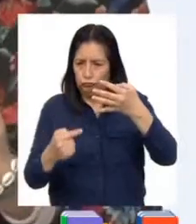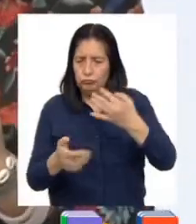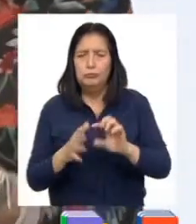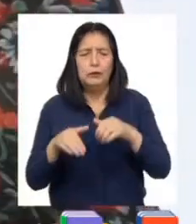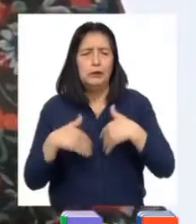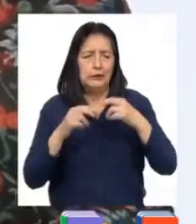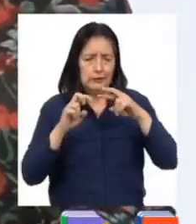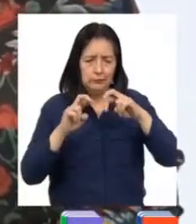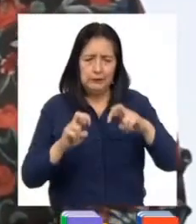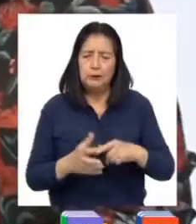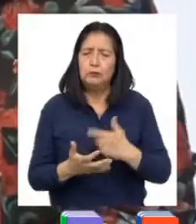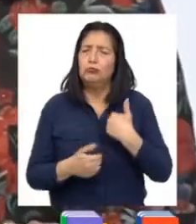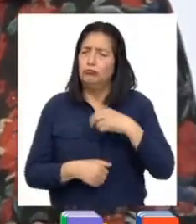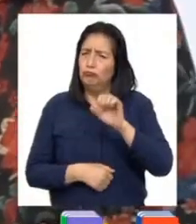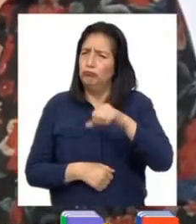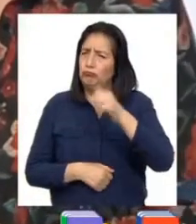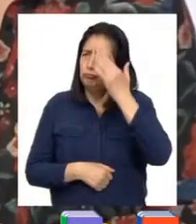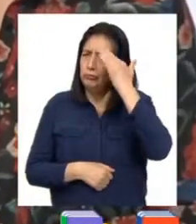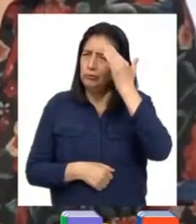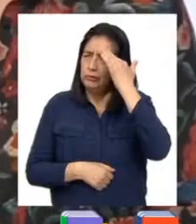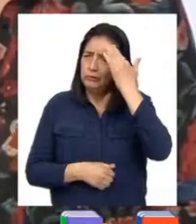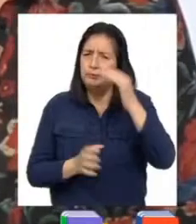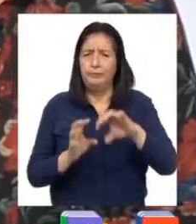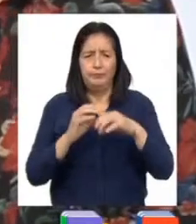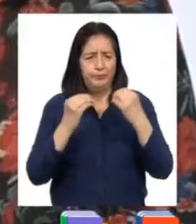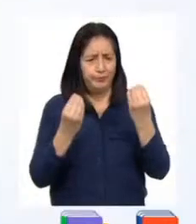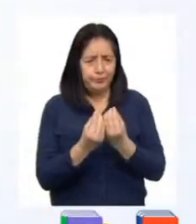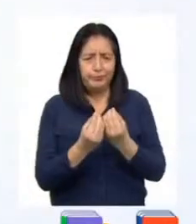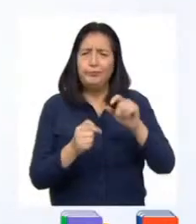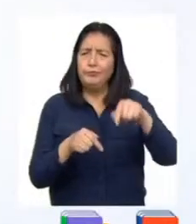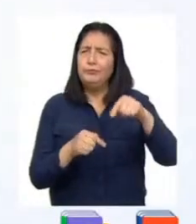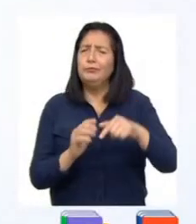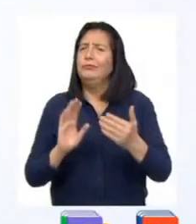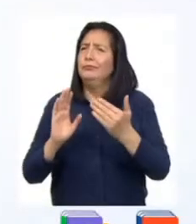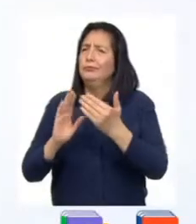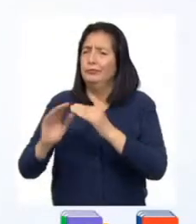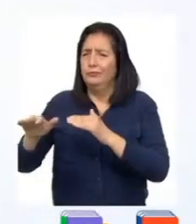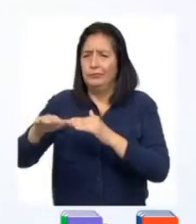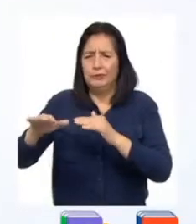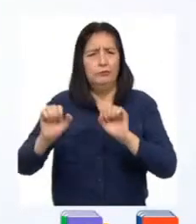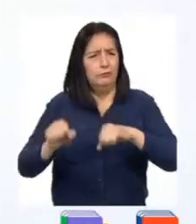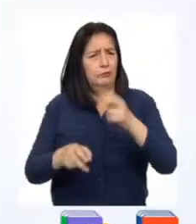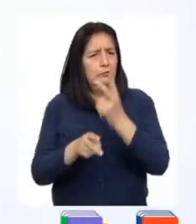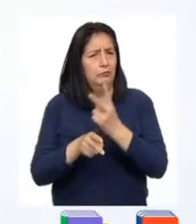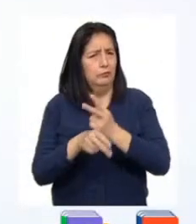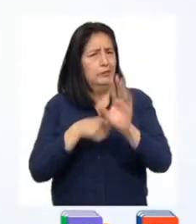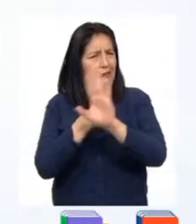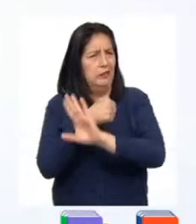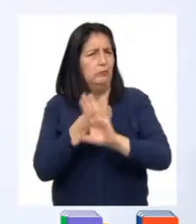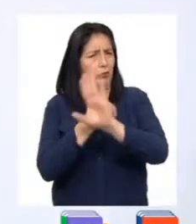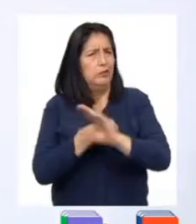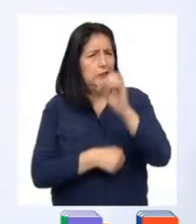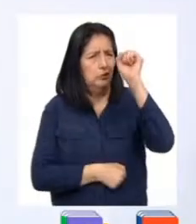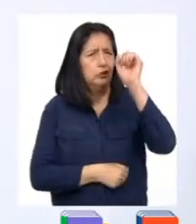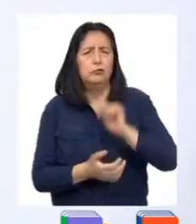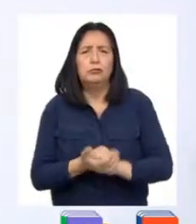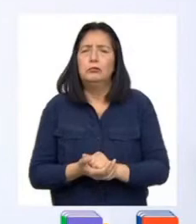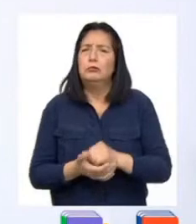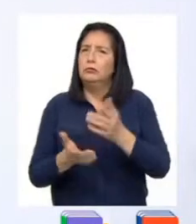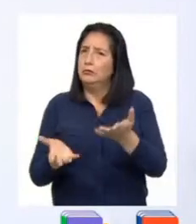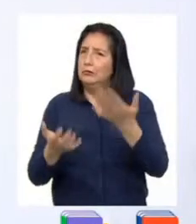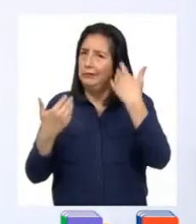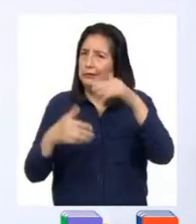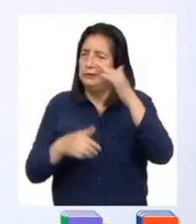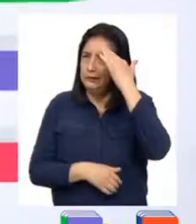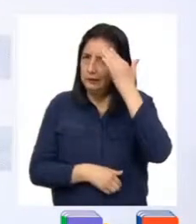investigando, hemos podido conocer las instituciones de nuestra localidad que se encargan de cuidar y proteger nuestros derechos. Y como ya